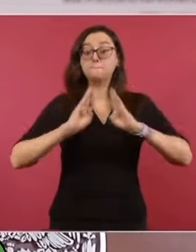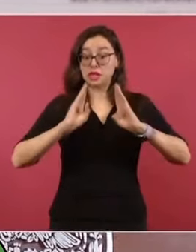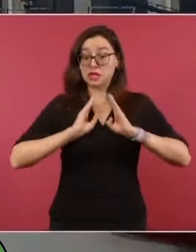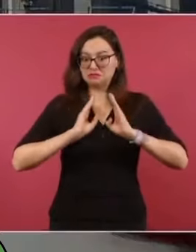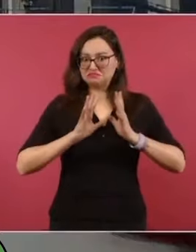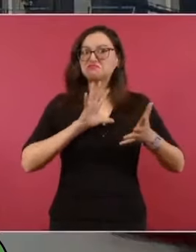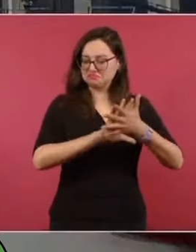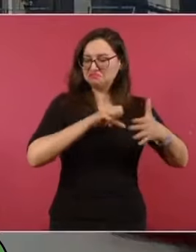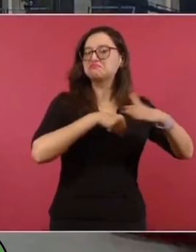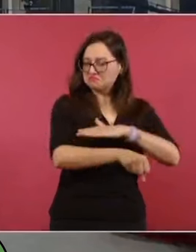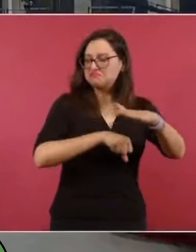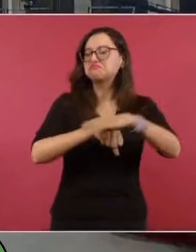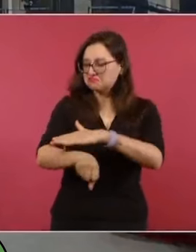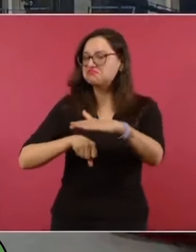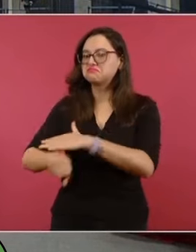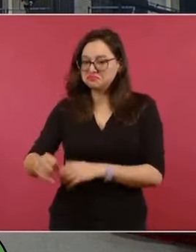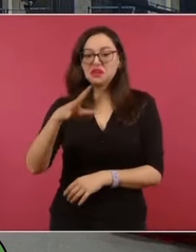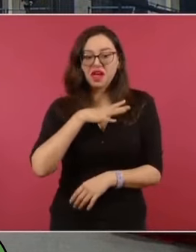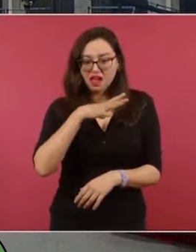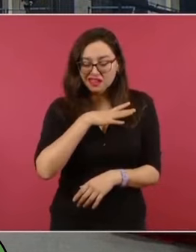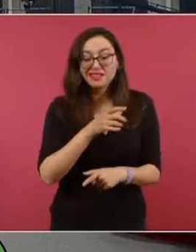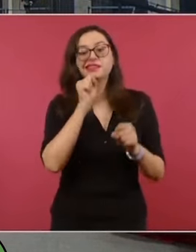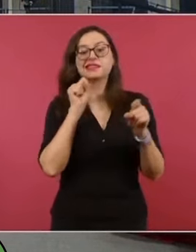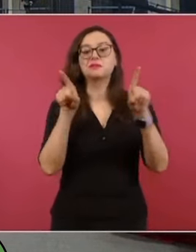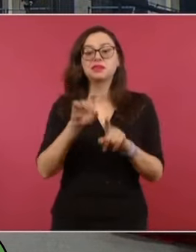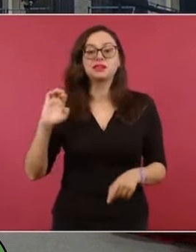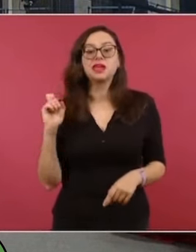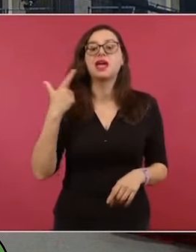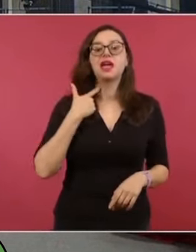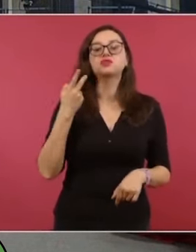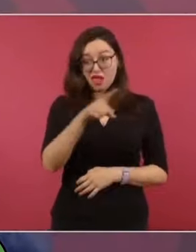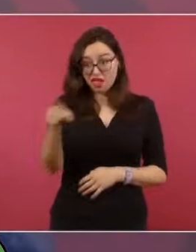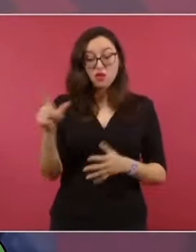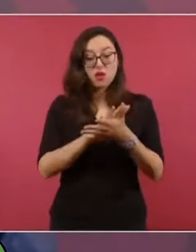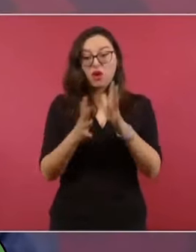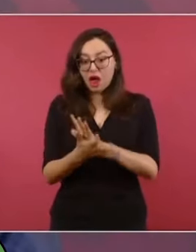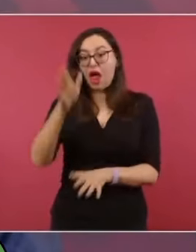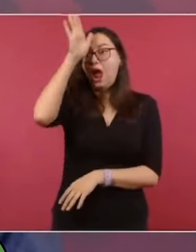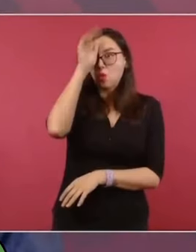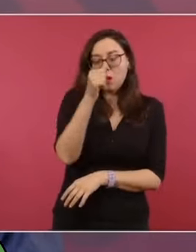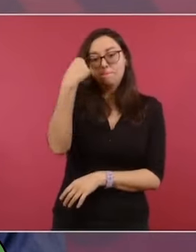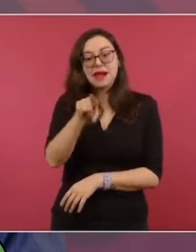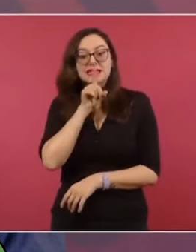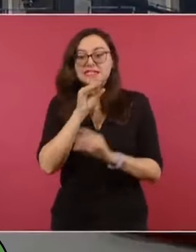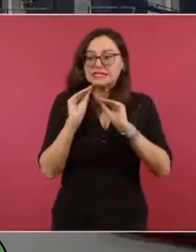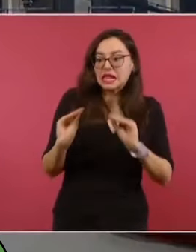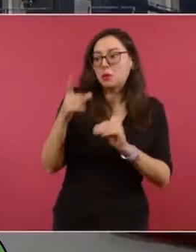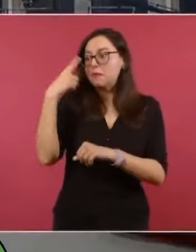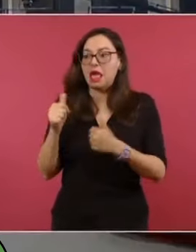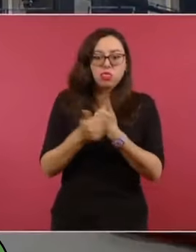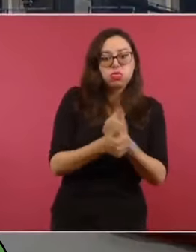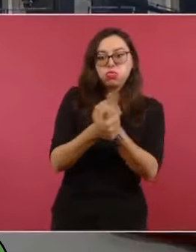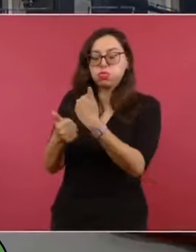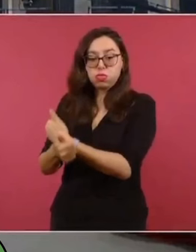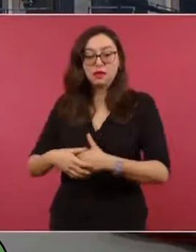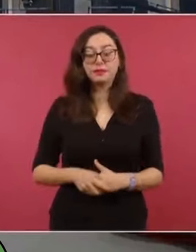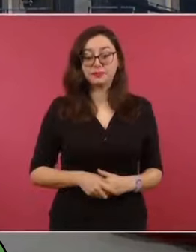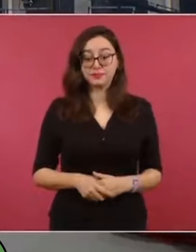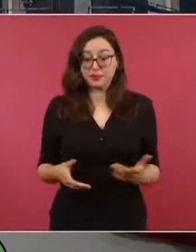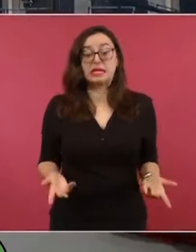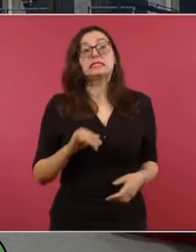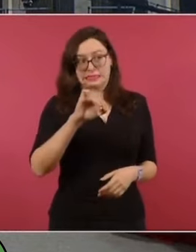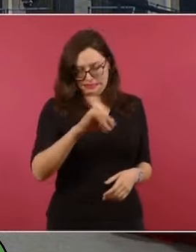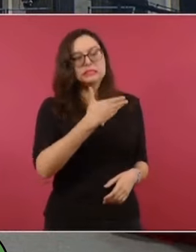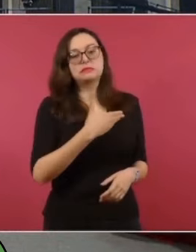procurador, que también, extrañamente, no estaba detenido. Sin embargo, presidente, en estos testimonios, en estos casos, en estas pruebas, que tendría la Fiscalía, esta información